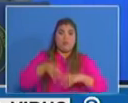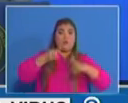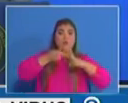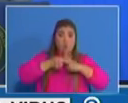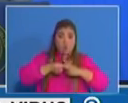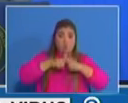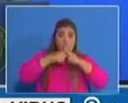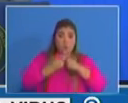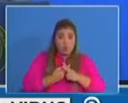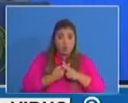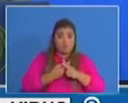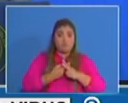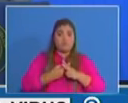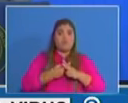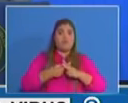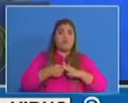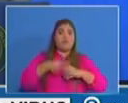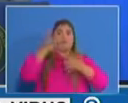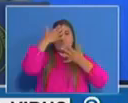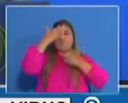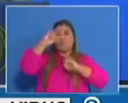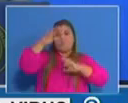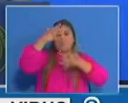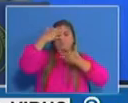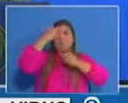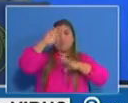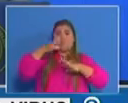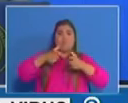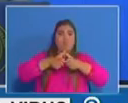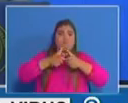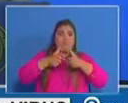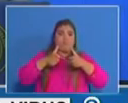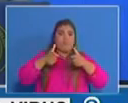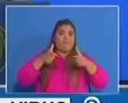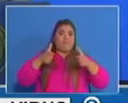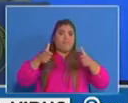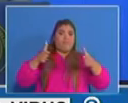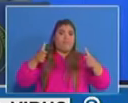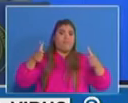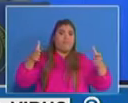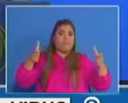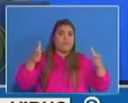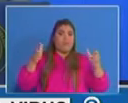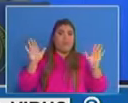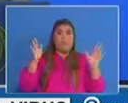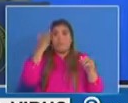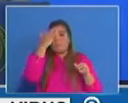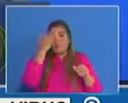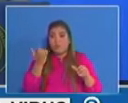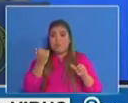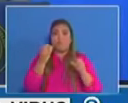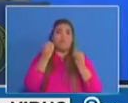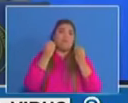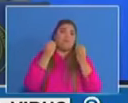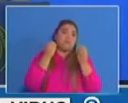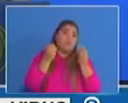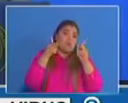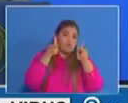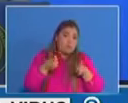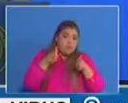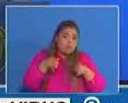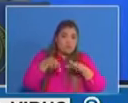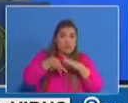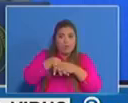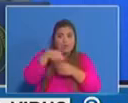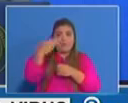alejados de ese uno quiere decir que todavía la transmisión no se ha logrado cortar esto está relacionado con algunos focos